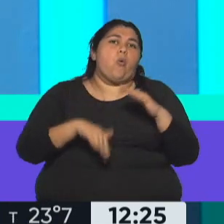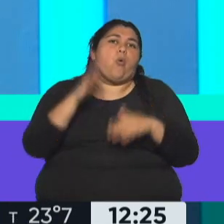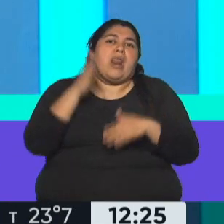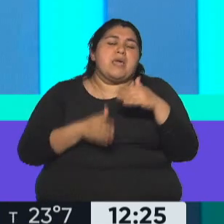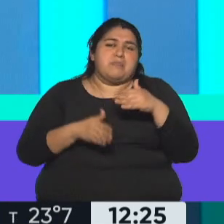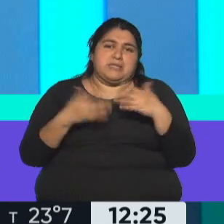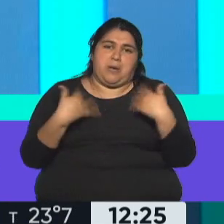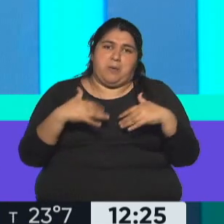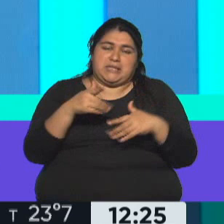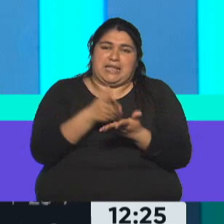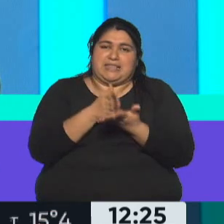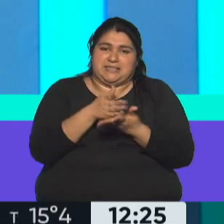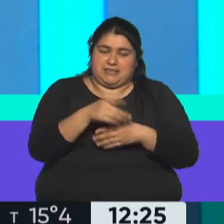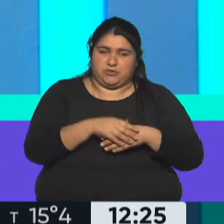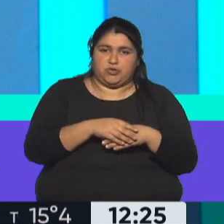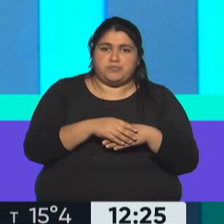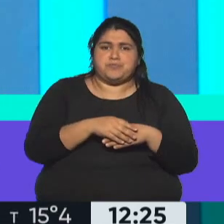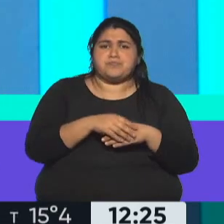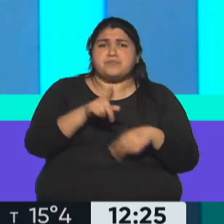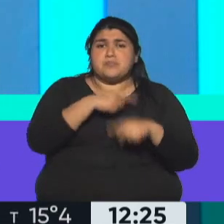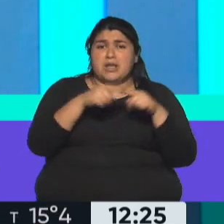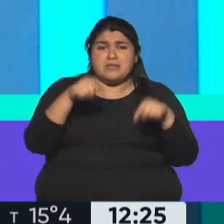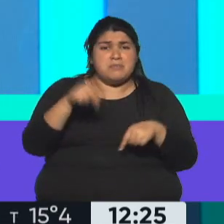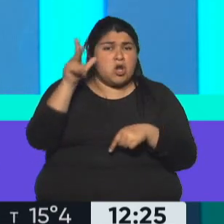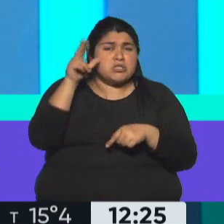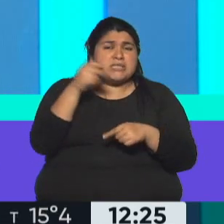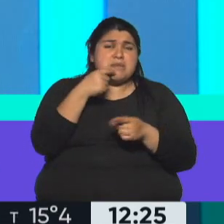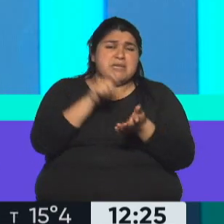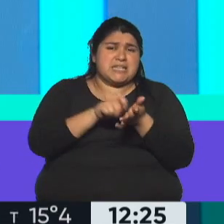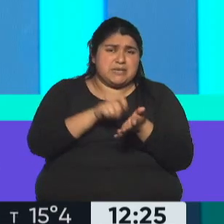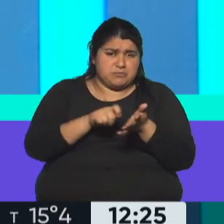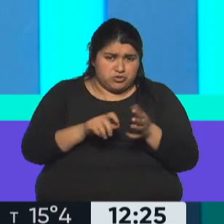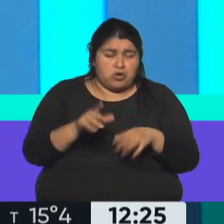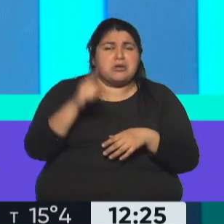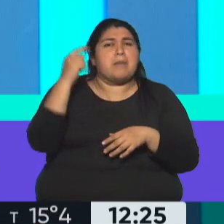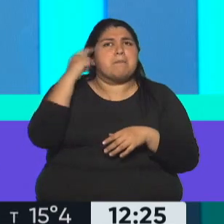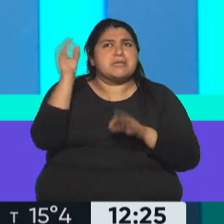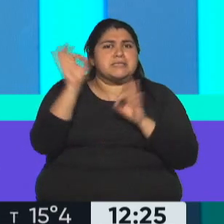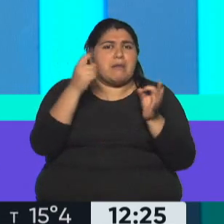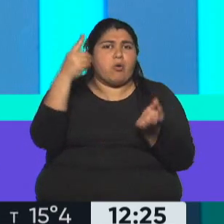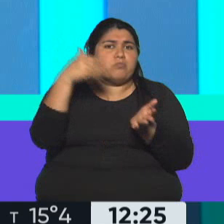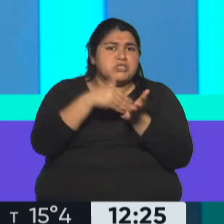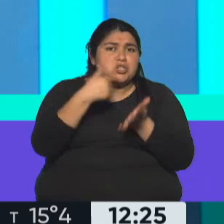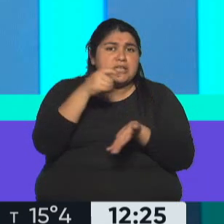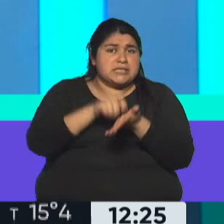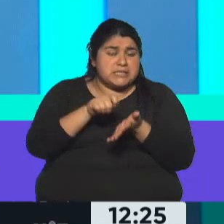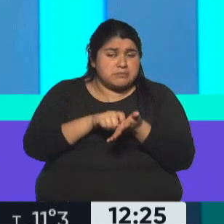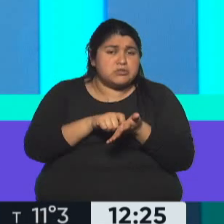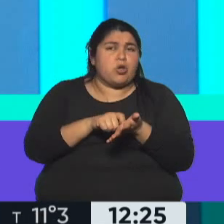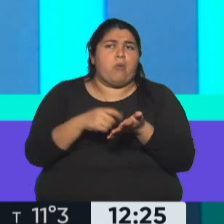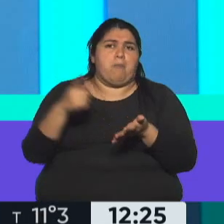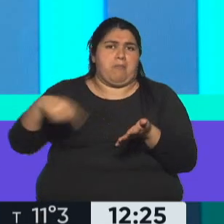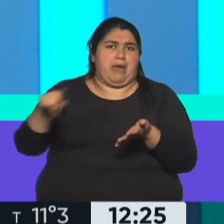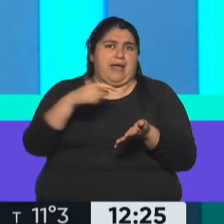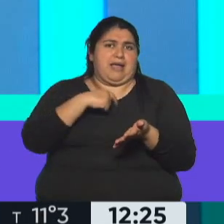estricto. Con lo cual, hasta ahora son 80.000 créditos. Se aspiraba a que iba a haber un millón y medio de personas en capacidad de